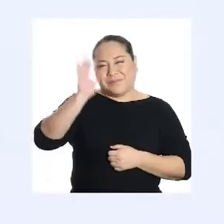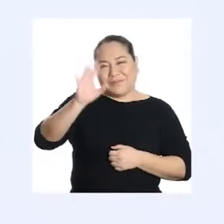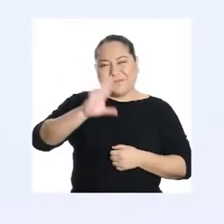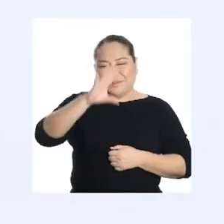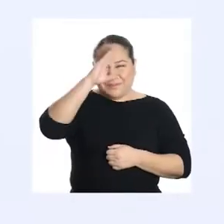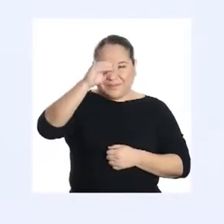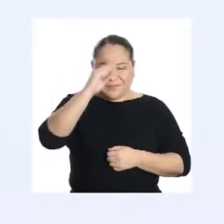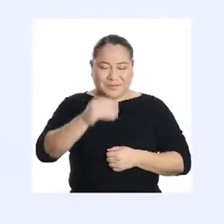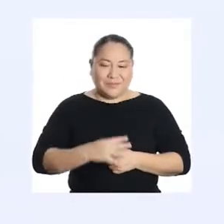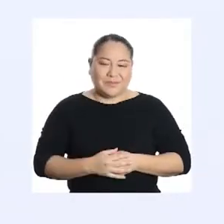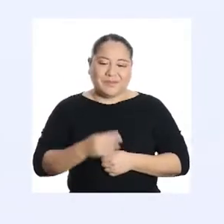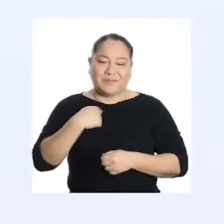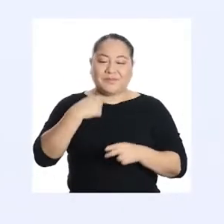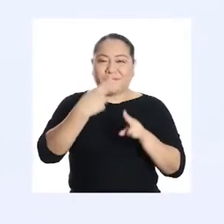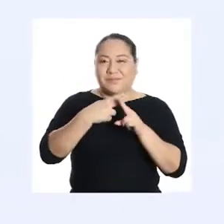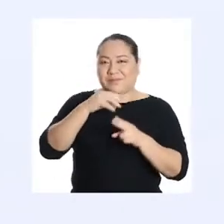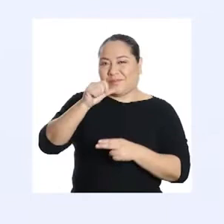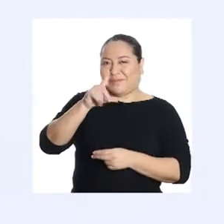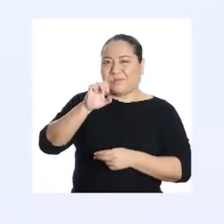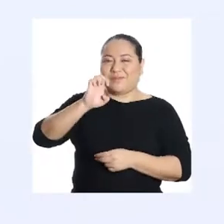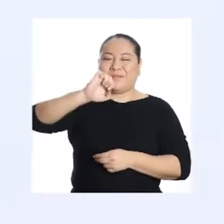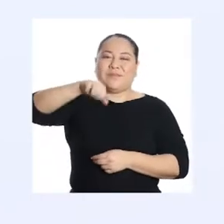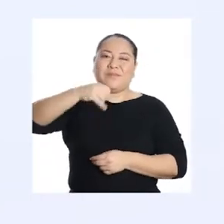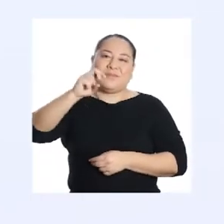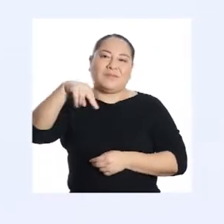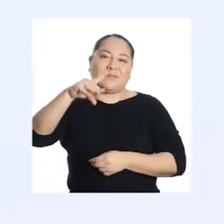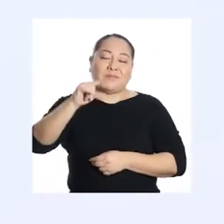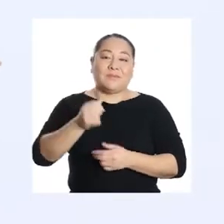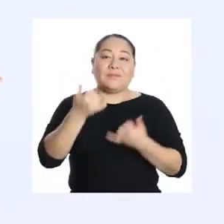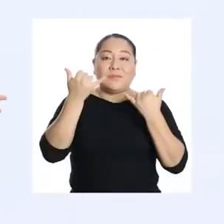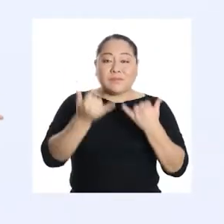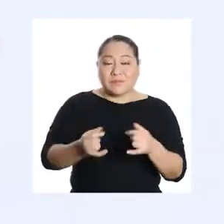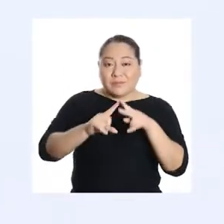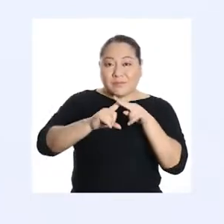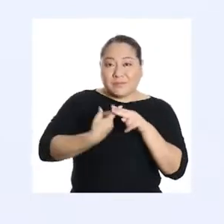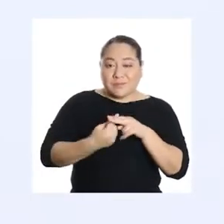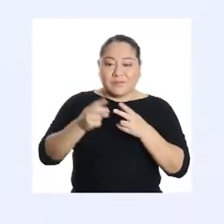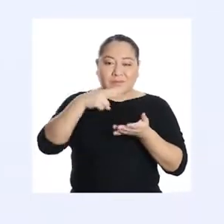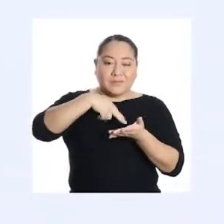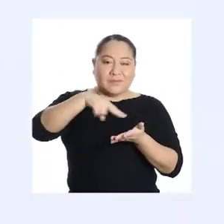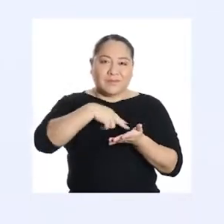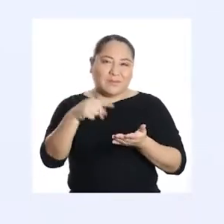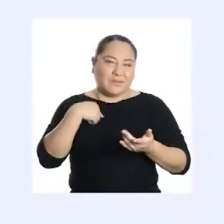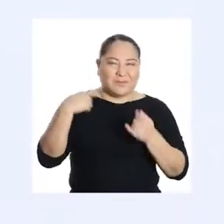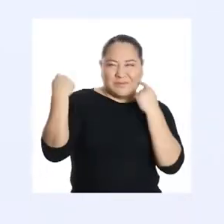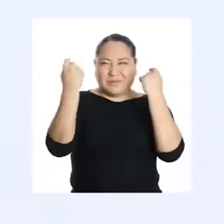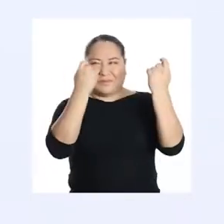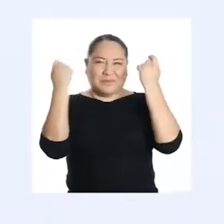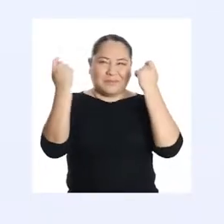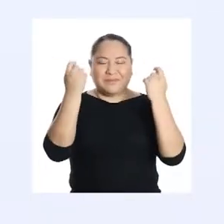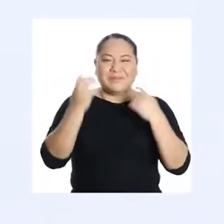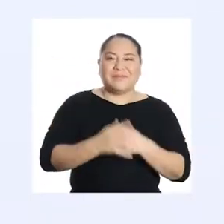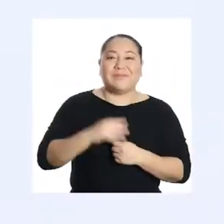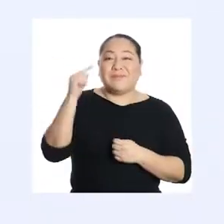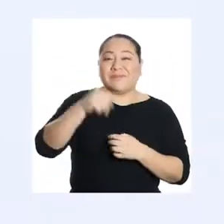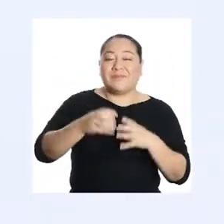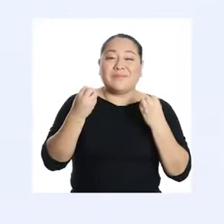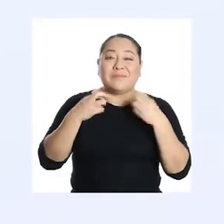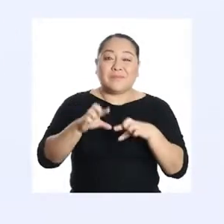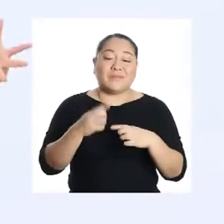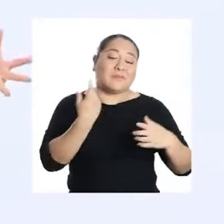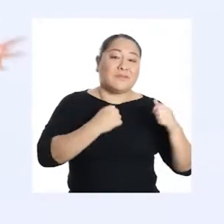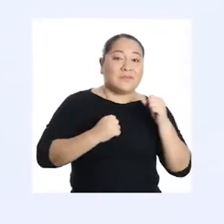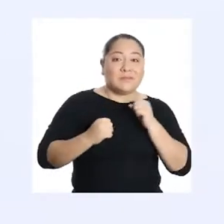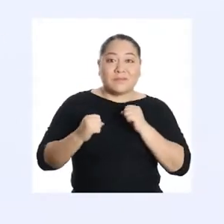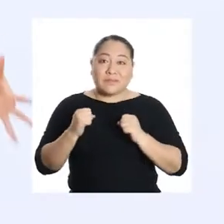¡Hola, chicos y chicas! Soy Alejandra y hoy vamos a aprender a bailar para ser el alma de la fiesta. En esta oportunidad